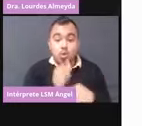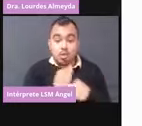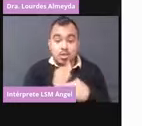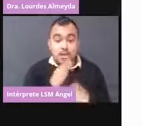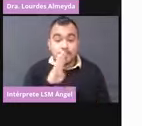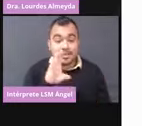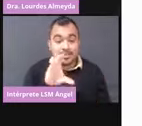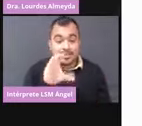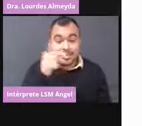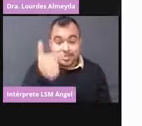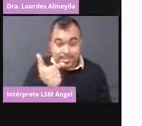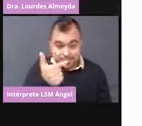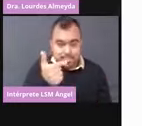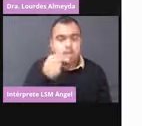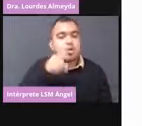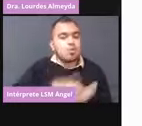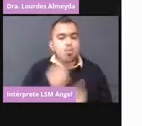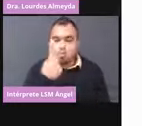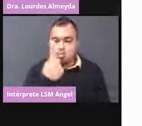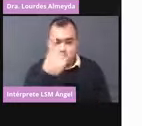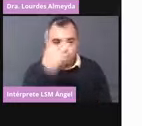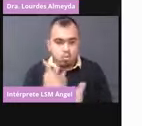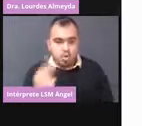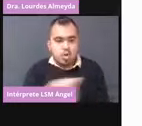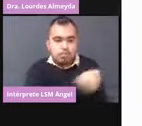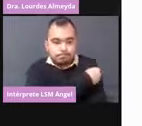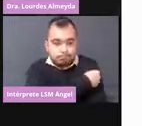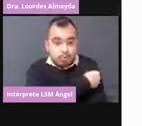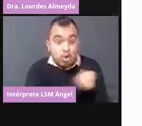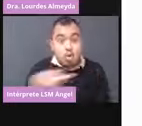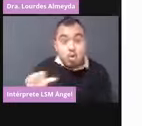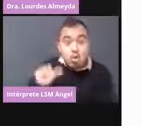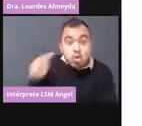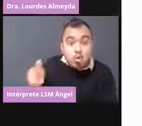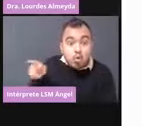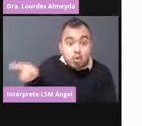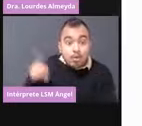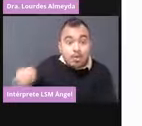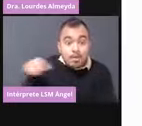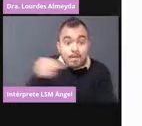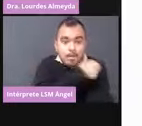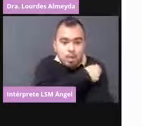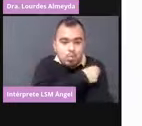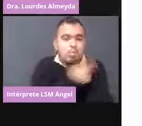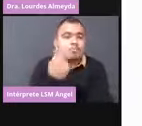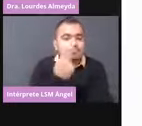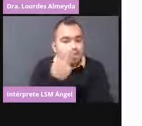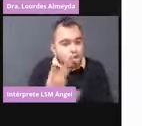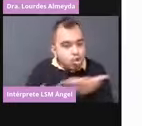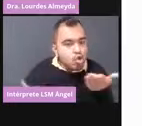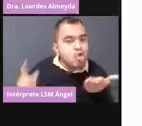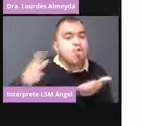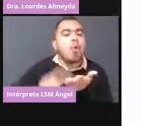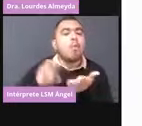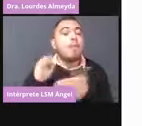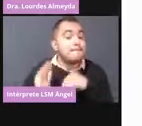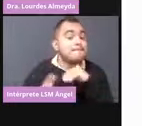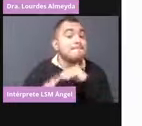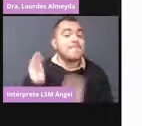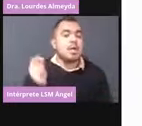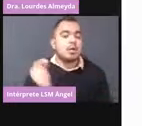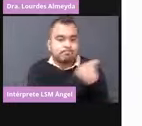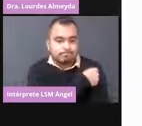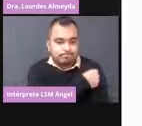de una dosis. Todas las demás vacunas tienen más de una dosis. ¿Por qué? Porque si recuerdan, bueno,